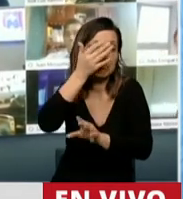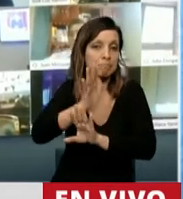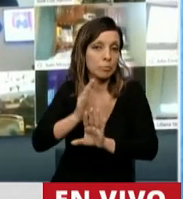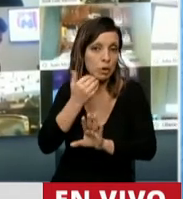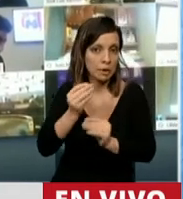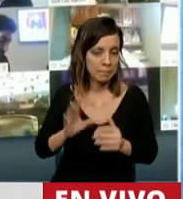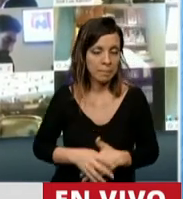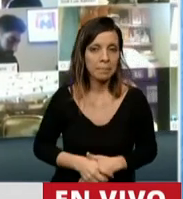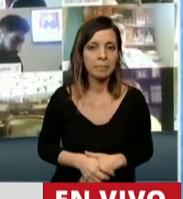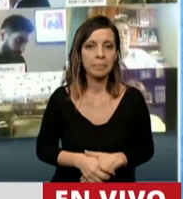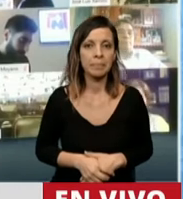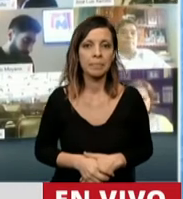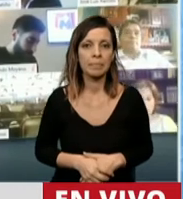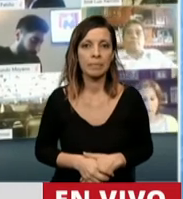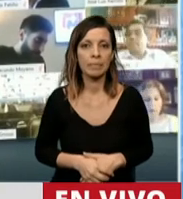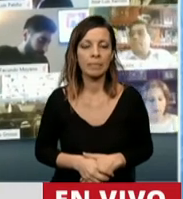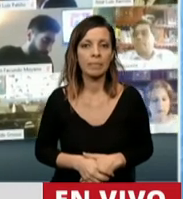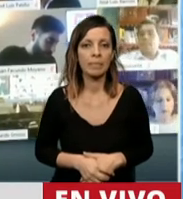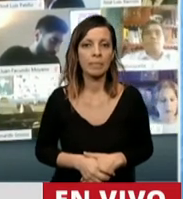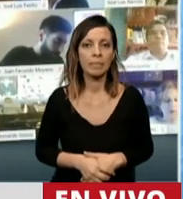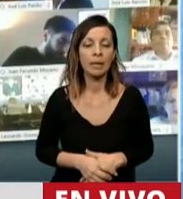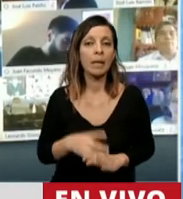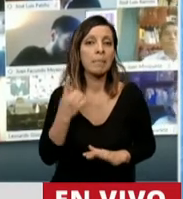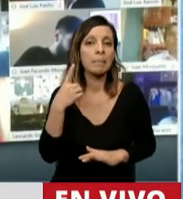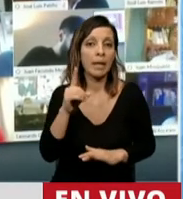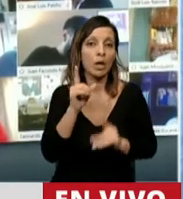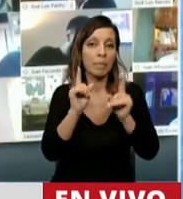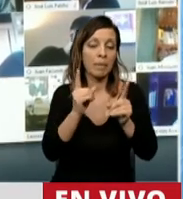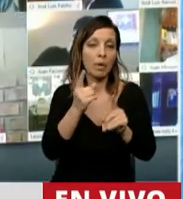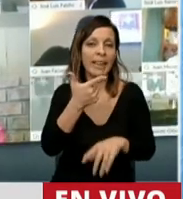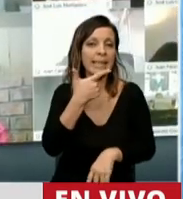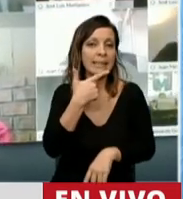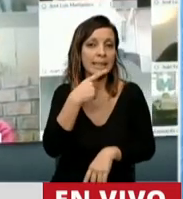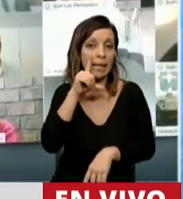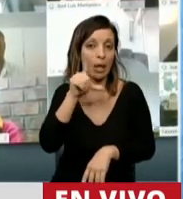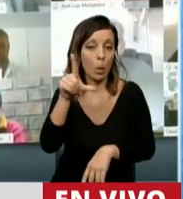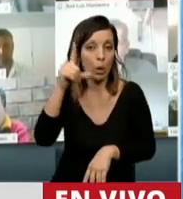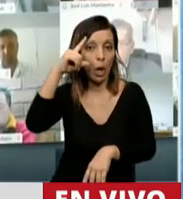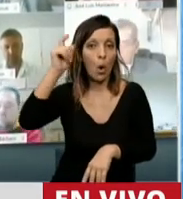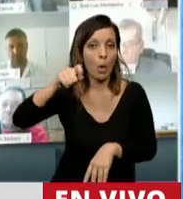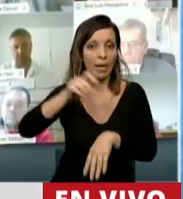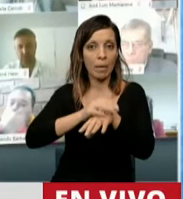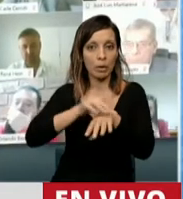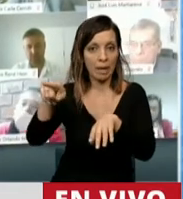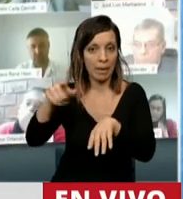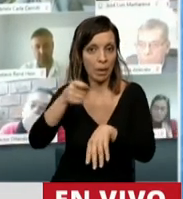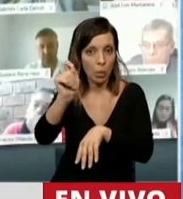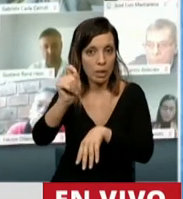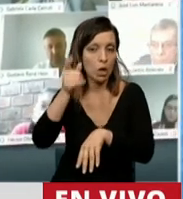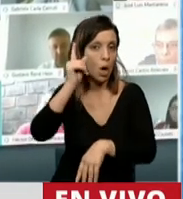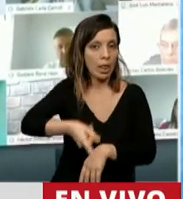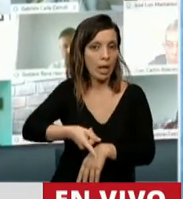partir de allí pero el 17 de julio el juez a cargo del proceso ordenó continuar